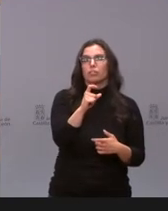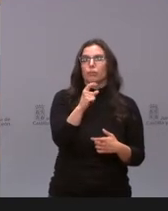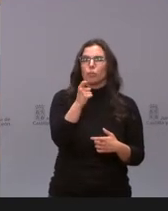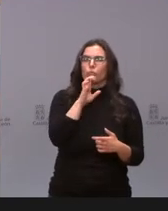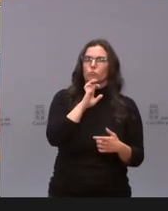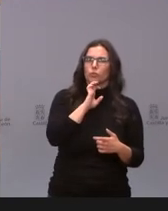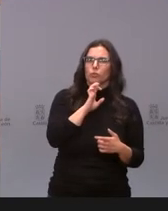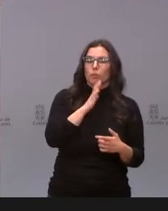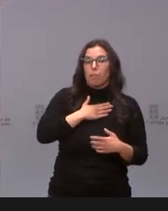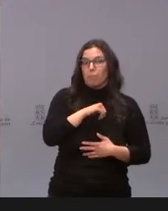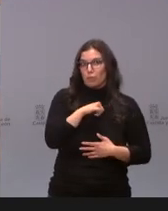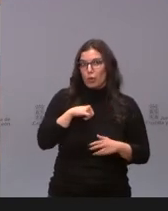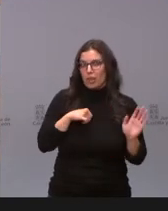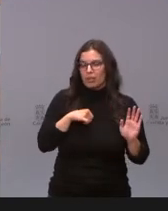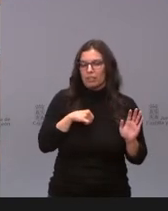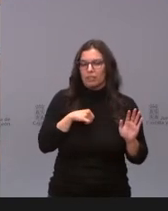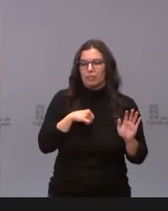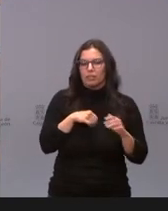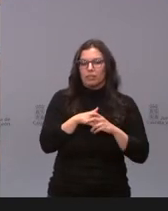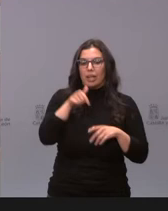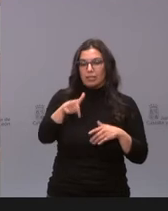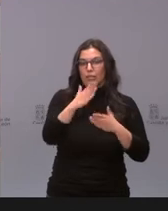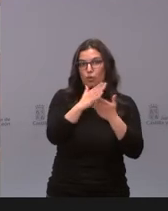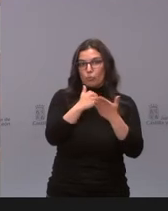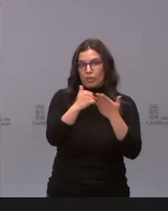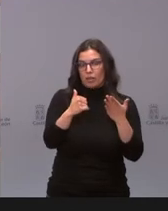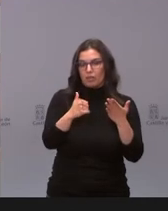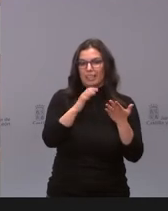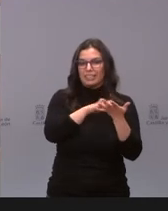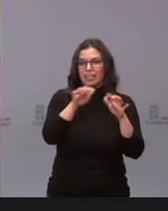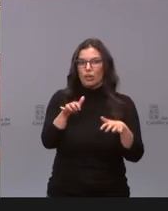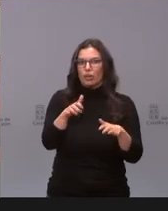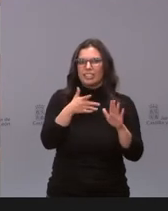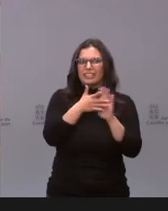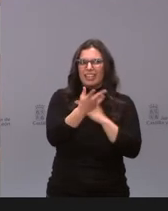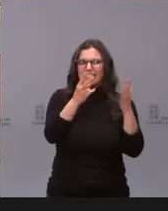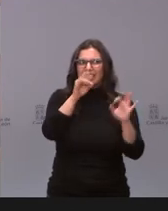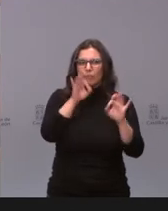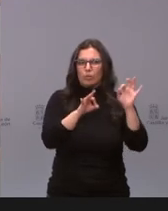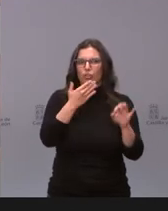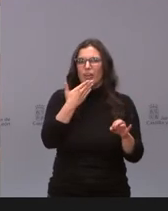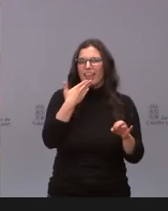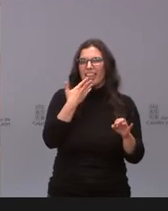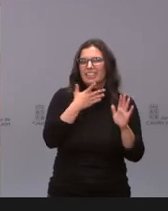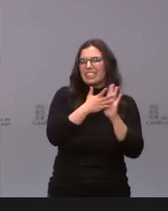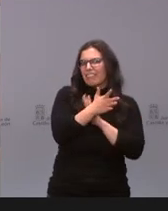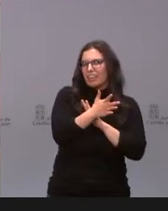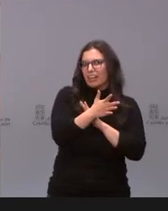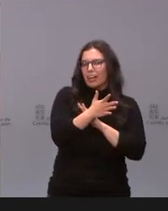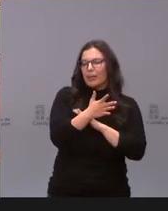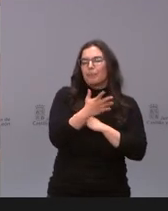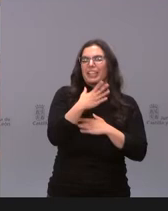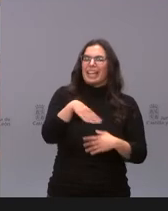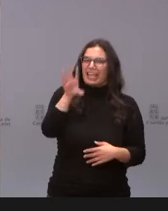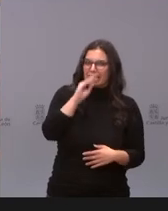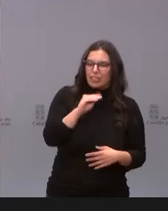curiosidad ya casi personal. En una comunidad como Castilla y León, ¿hasta qué franja de edad puede llegar el 70%? Que entiendo que no depende solo de edades,